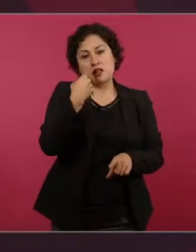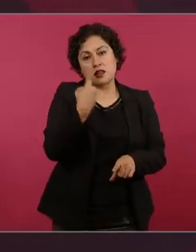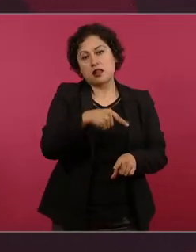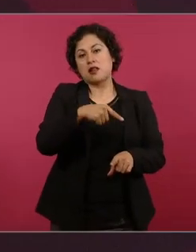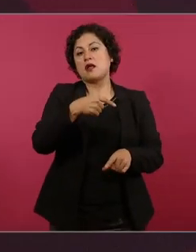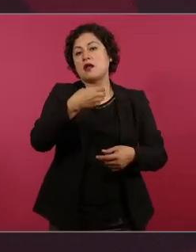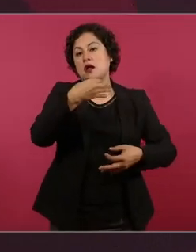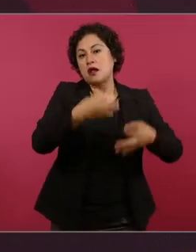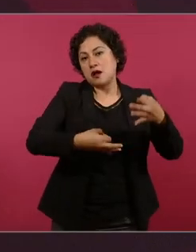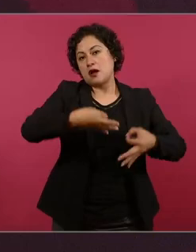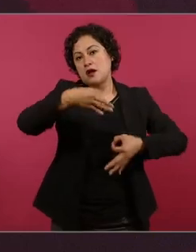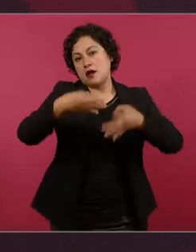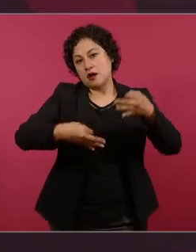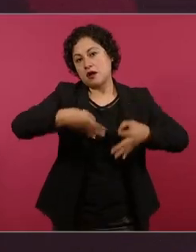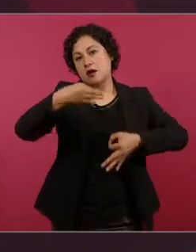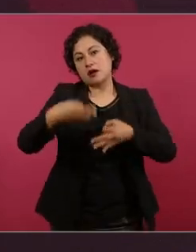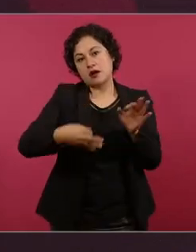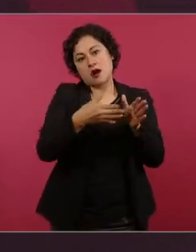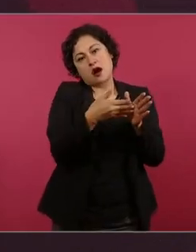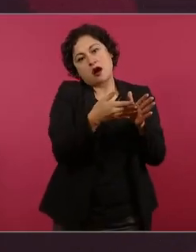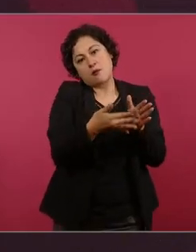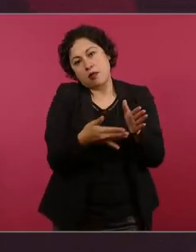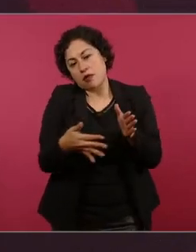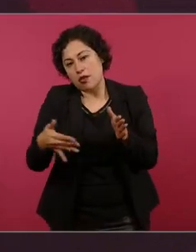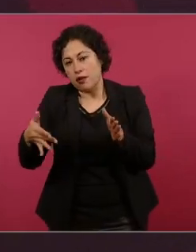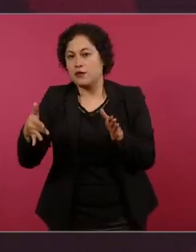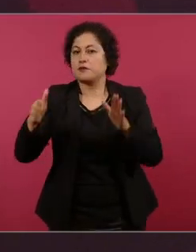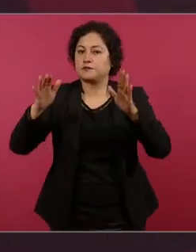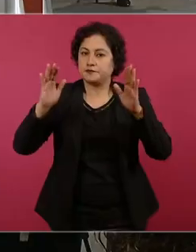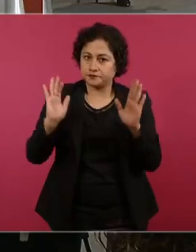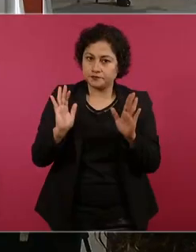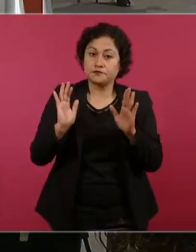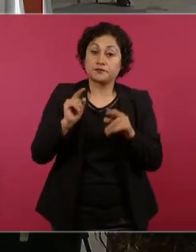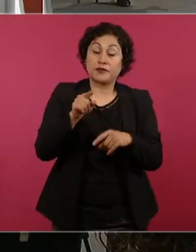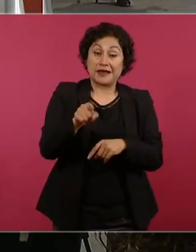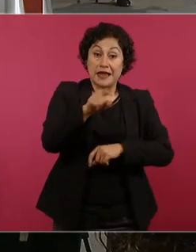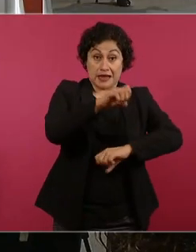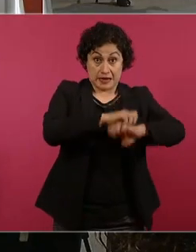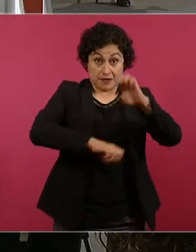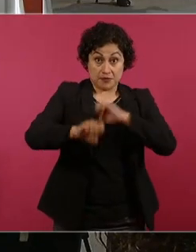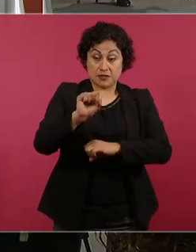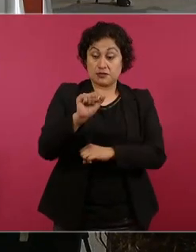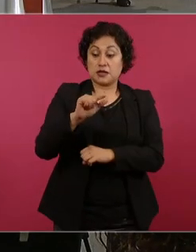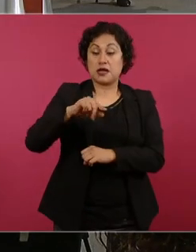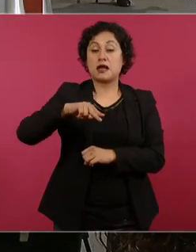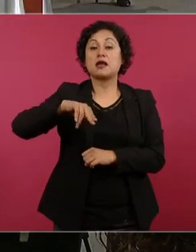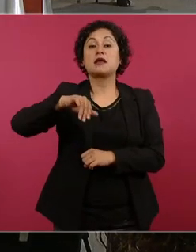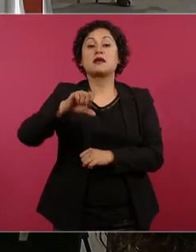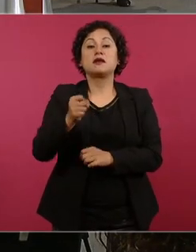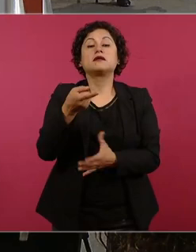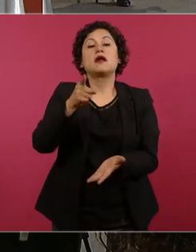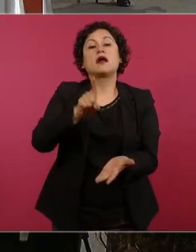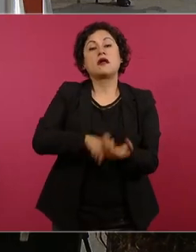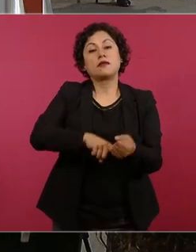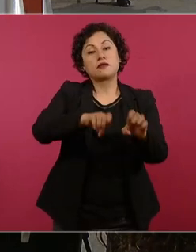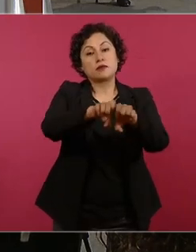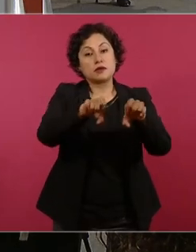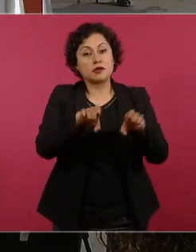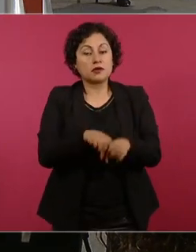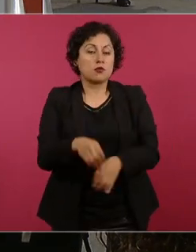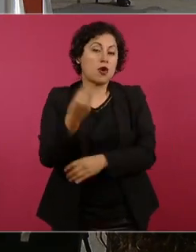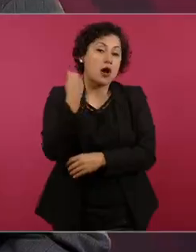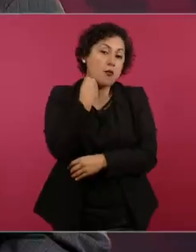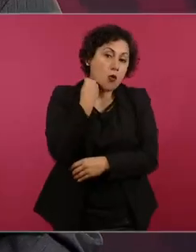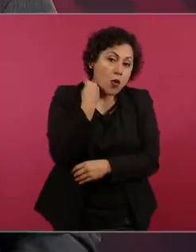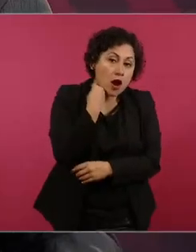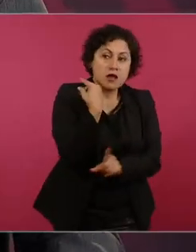y tiene equipos de abogados despachos de